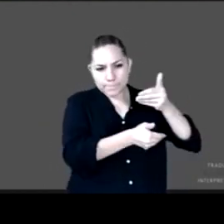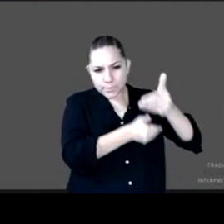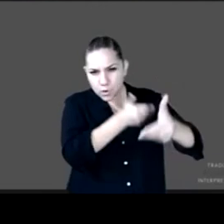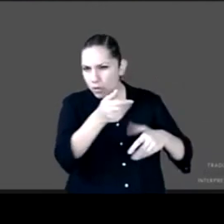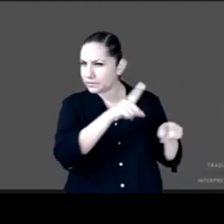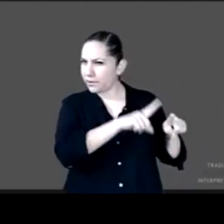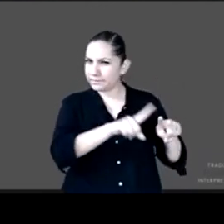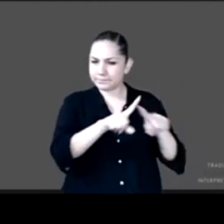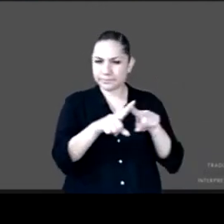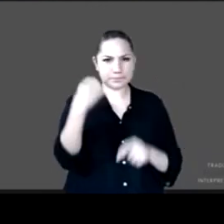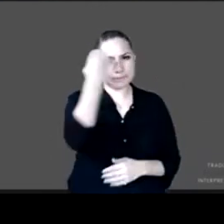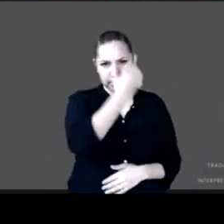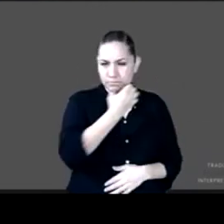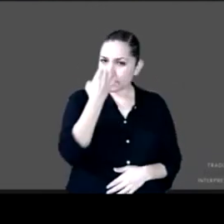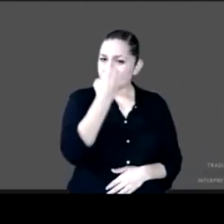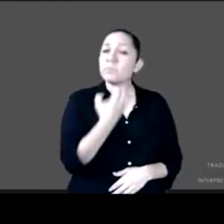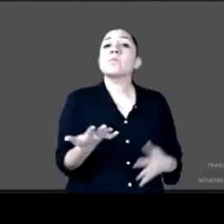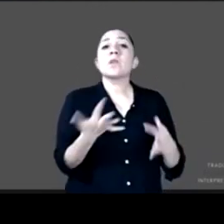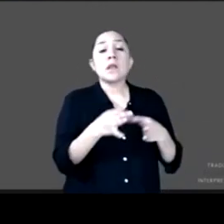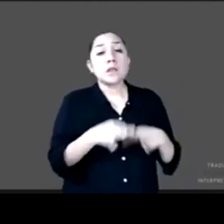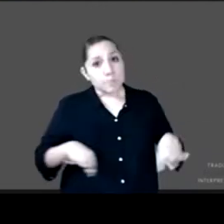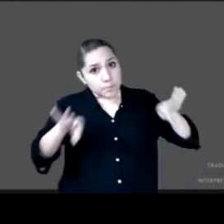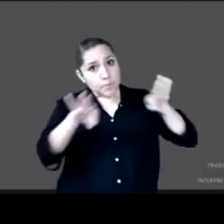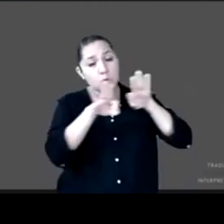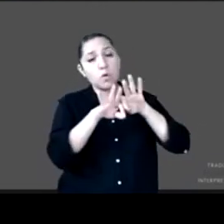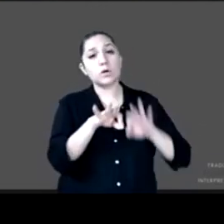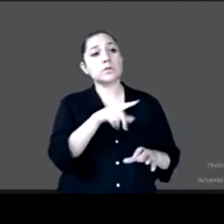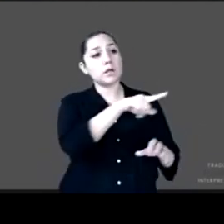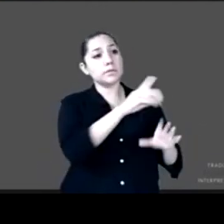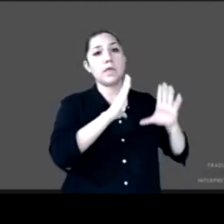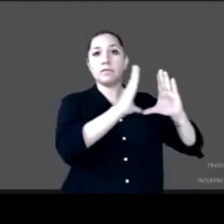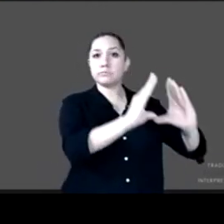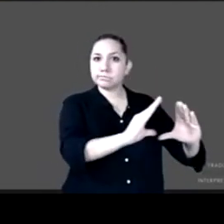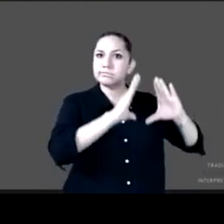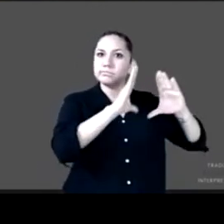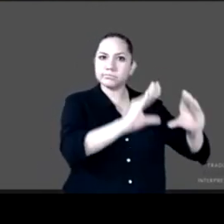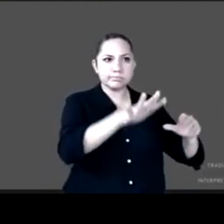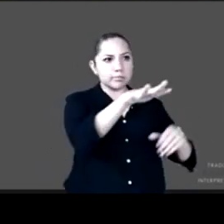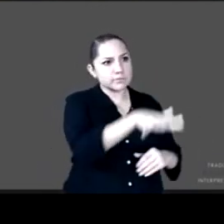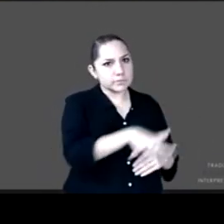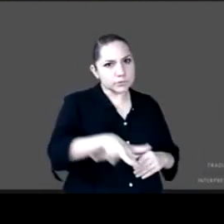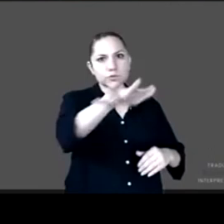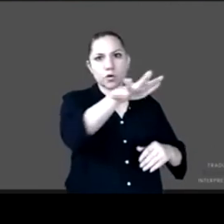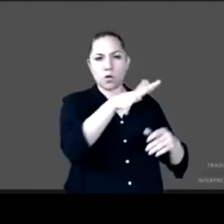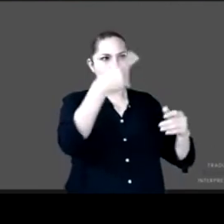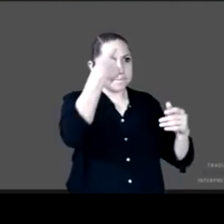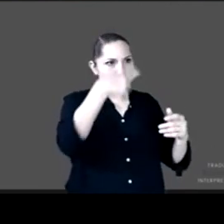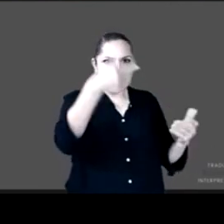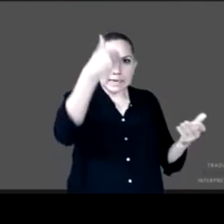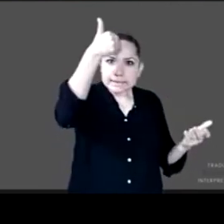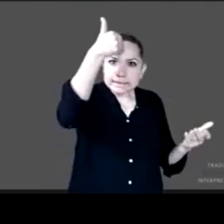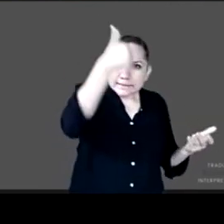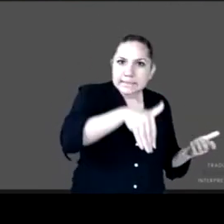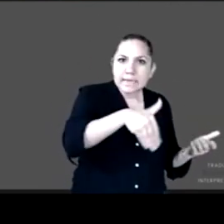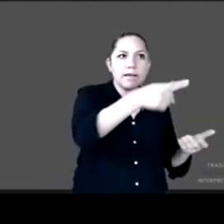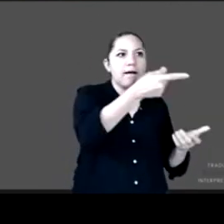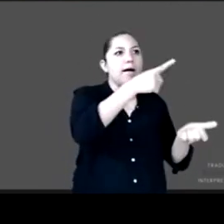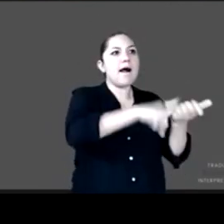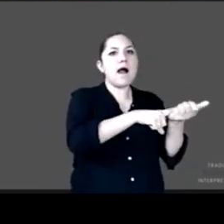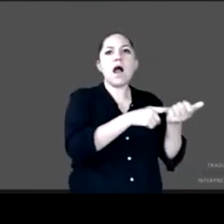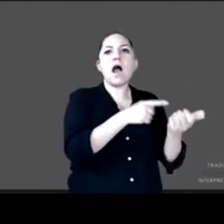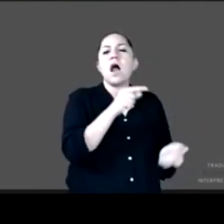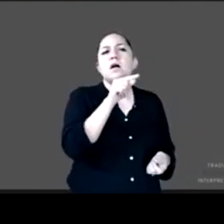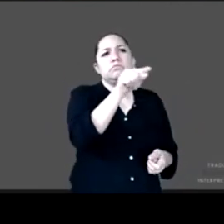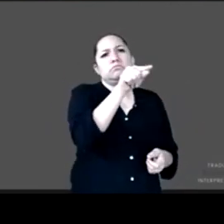capacitados y empoderados para continuar con el cambio cultural con la articulación de la incidencia que no dependa solo de los que venimos de afuera